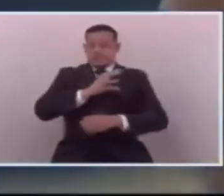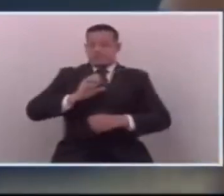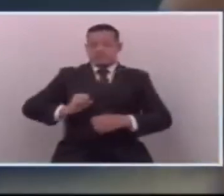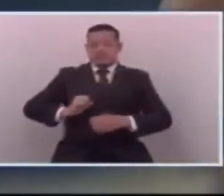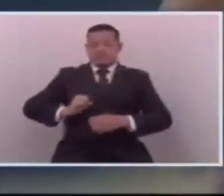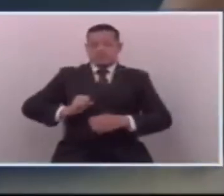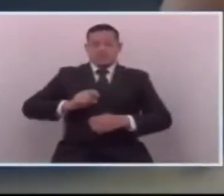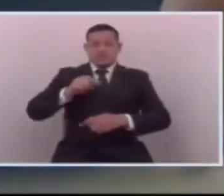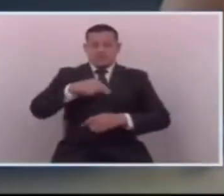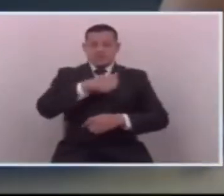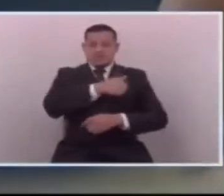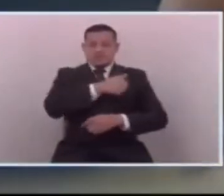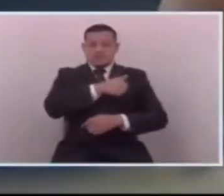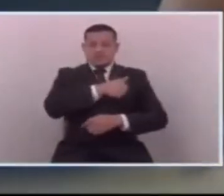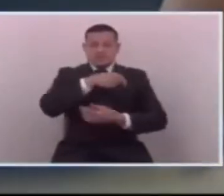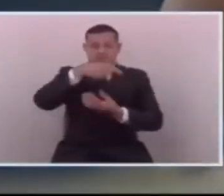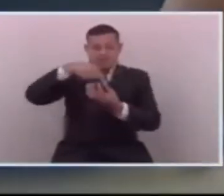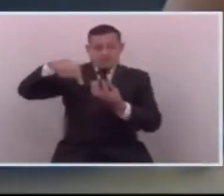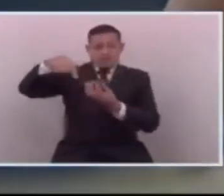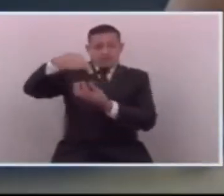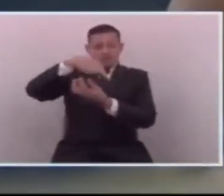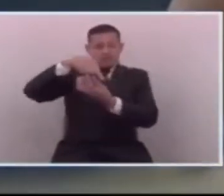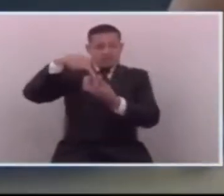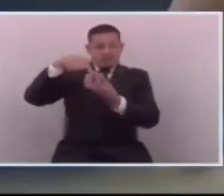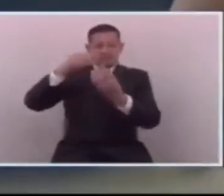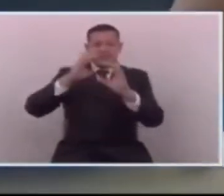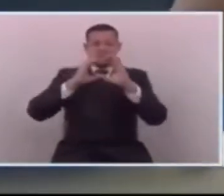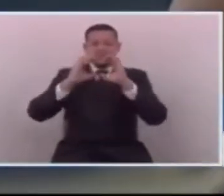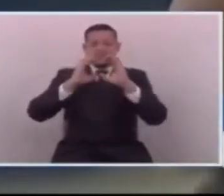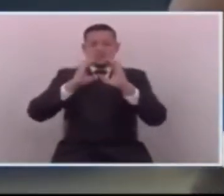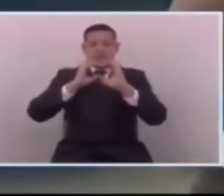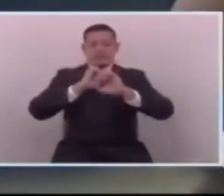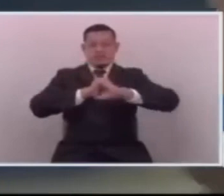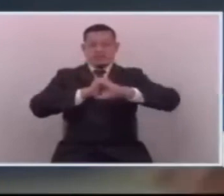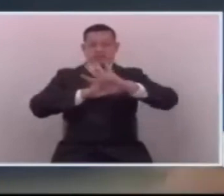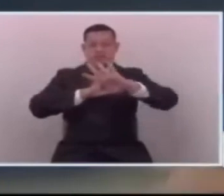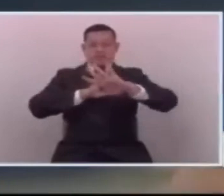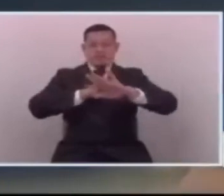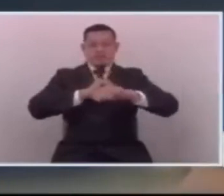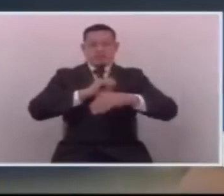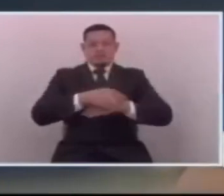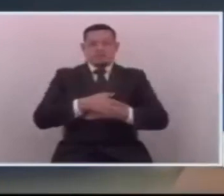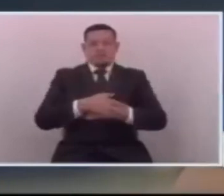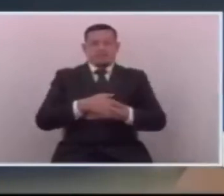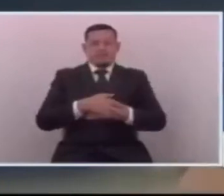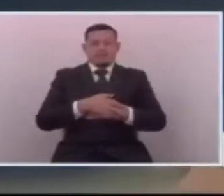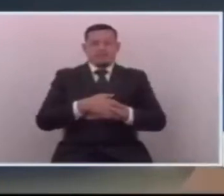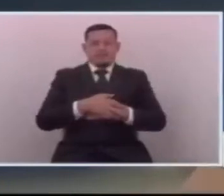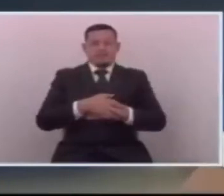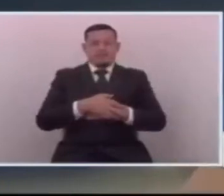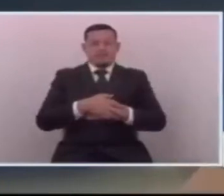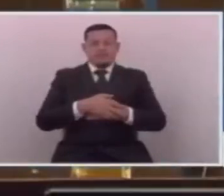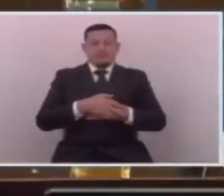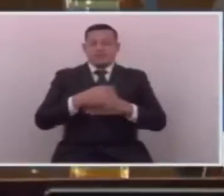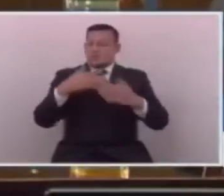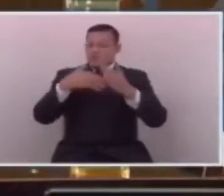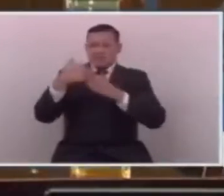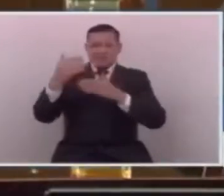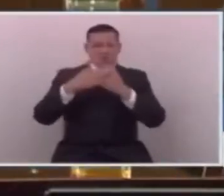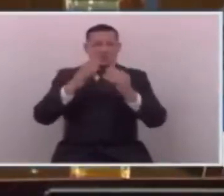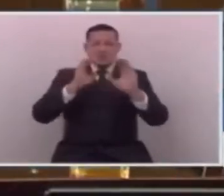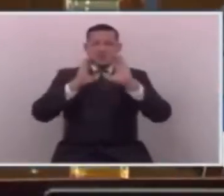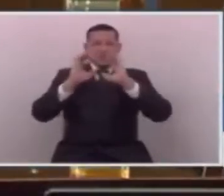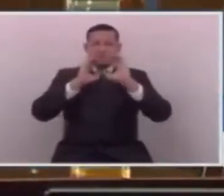Esa es la responsabilidad de ustedes. Que sean imparciales. La